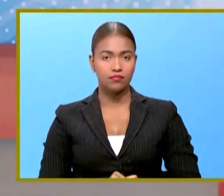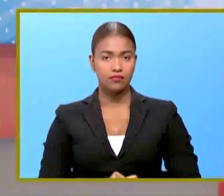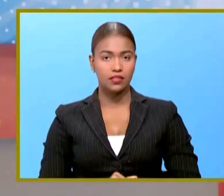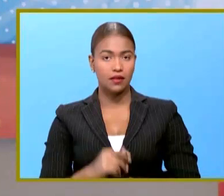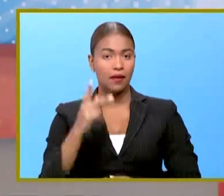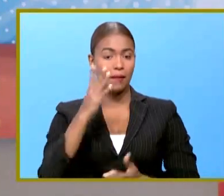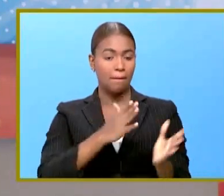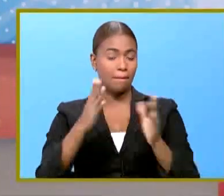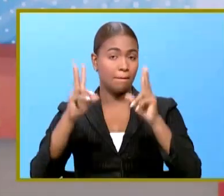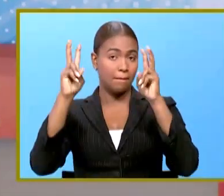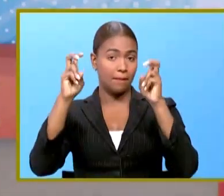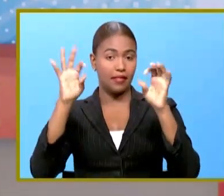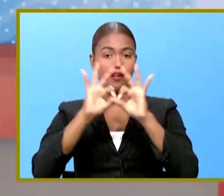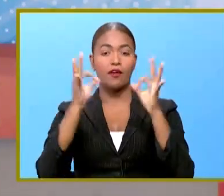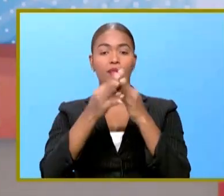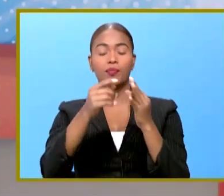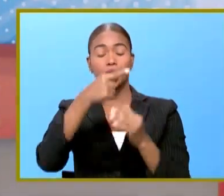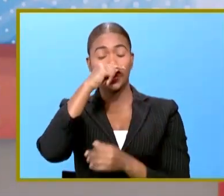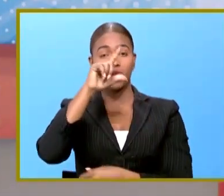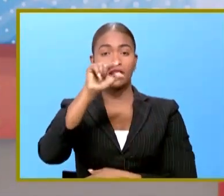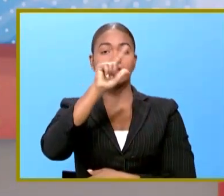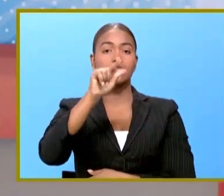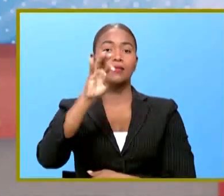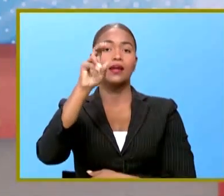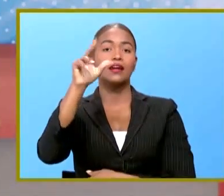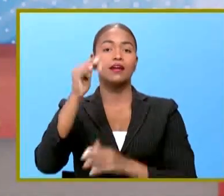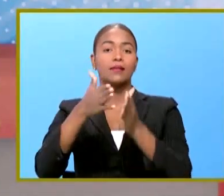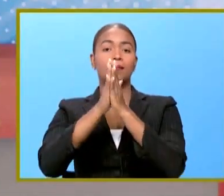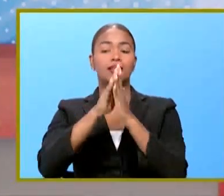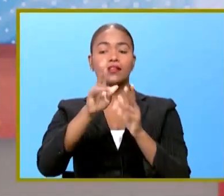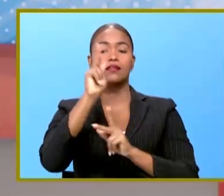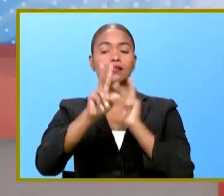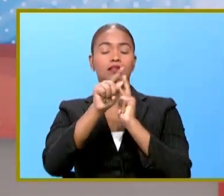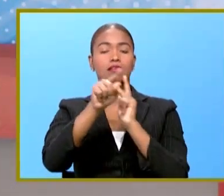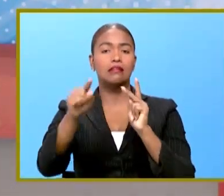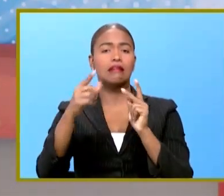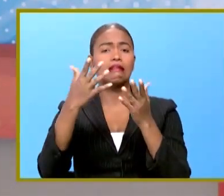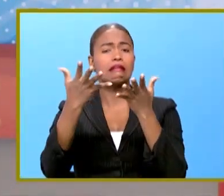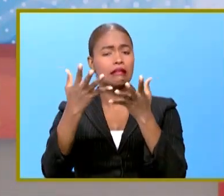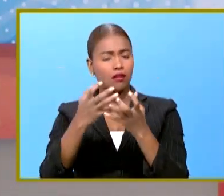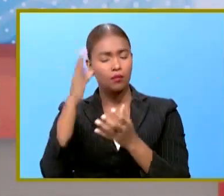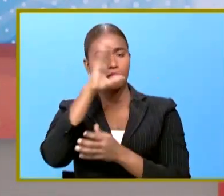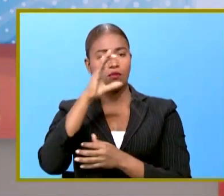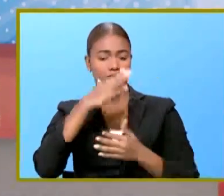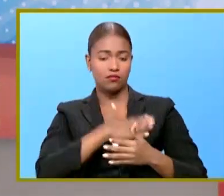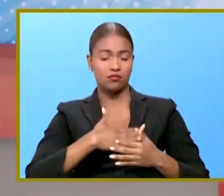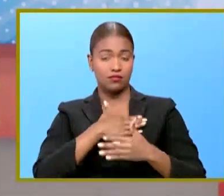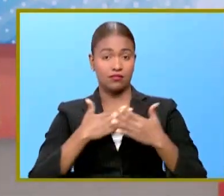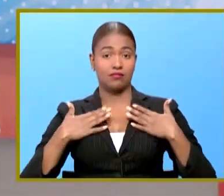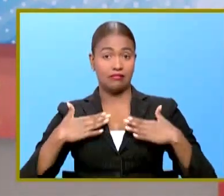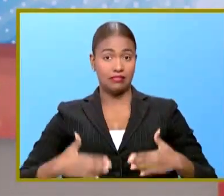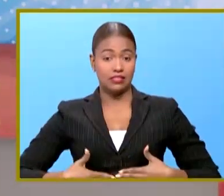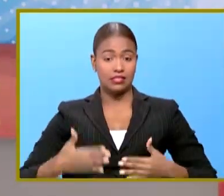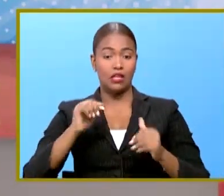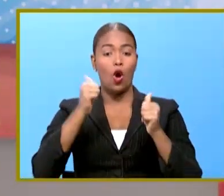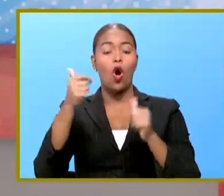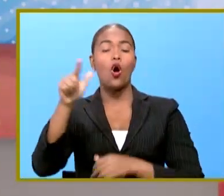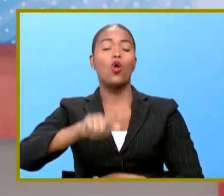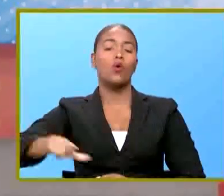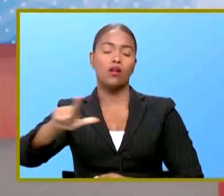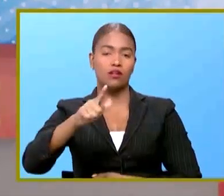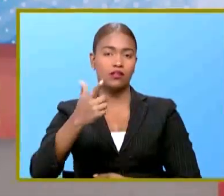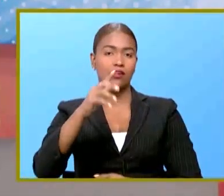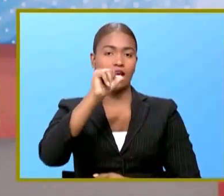cambiamos de tema la familia de Liz María pide a las autoridades seguir buscando el cuerpo de la menor en otras zonas